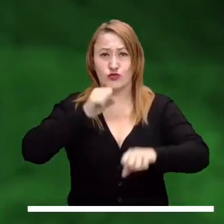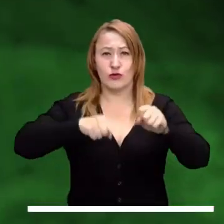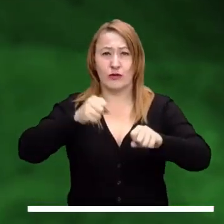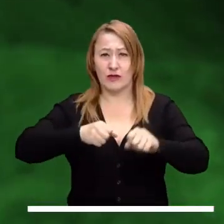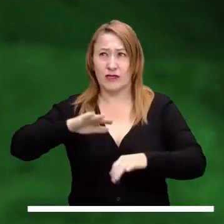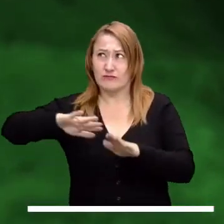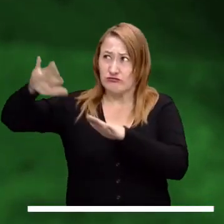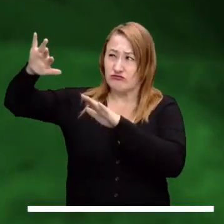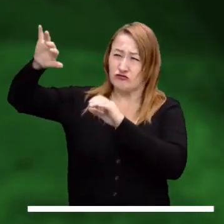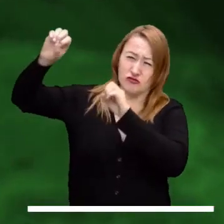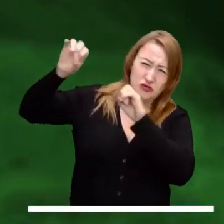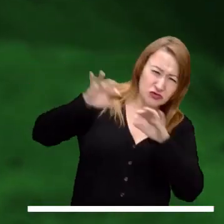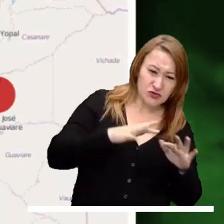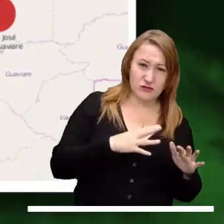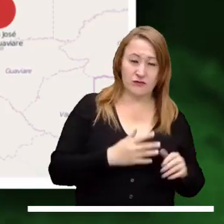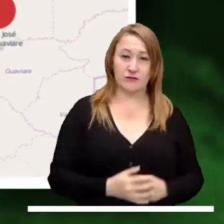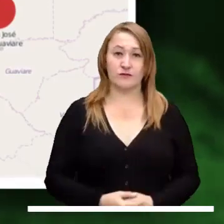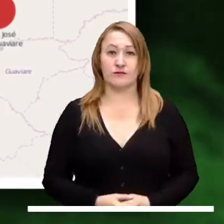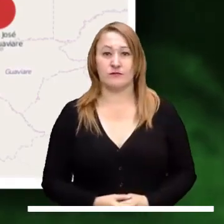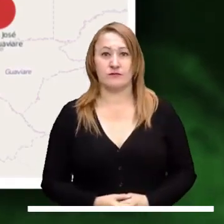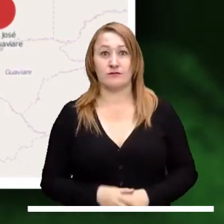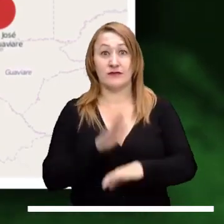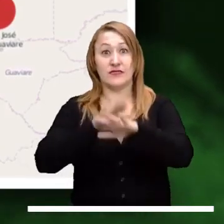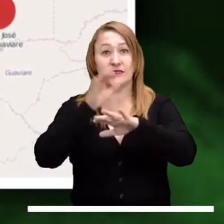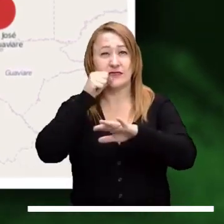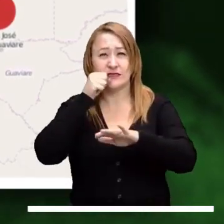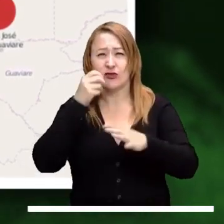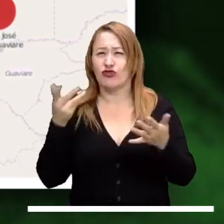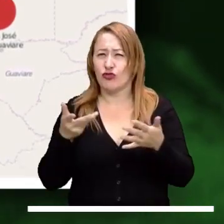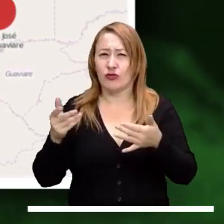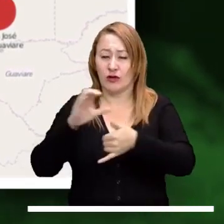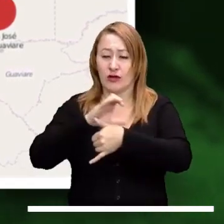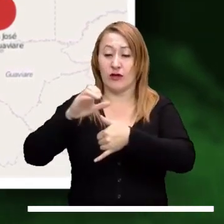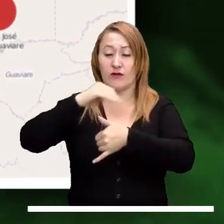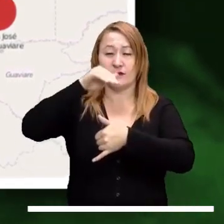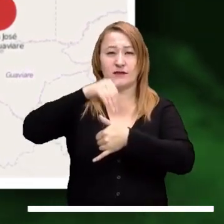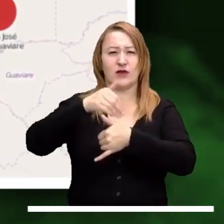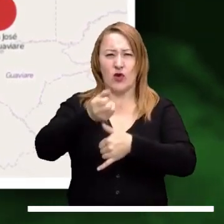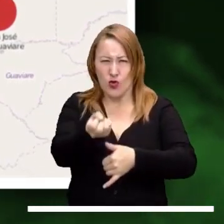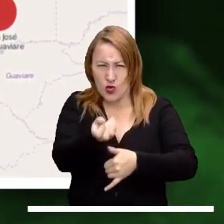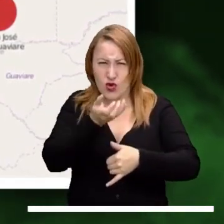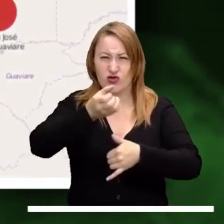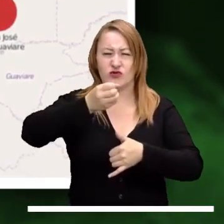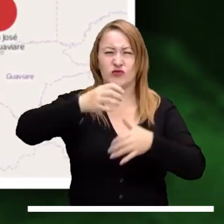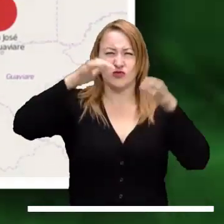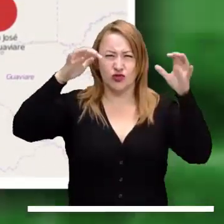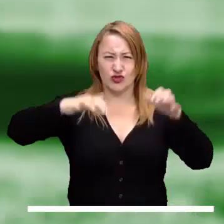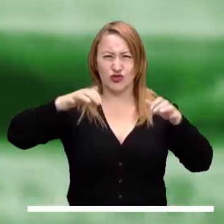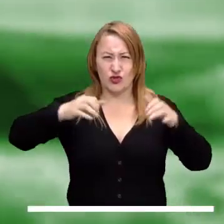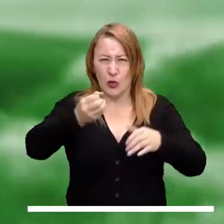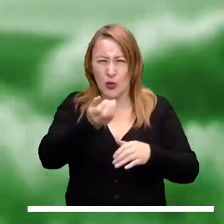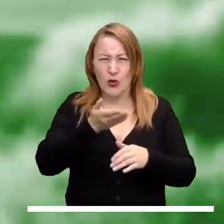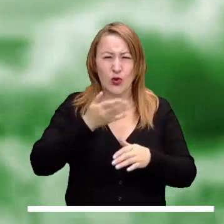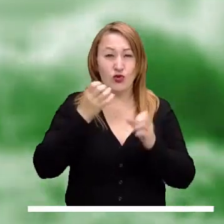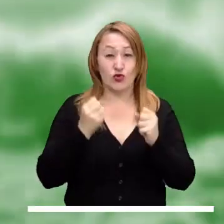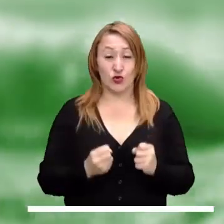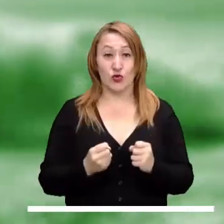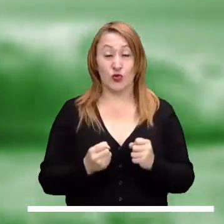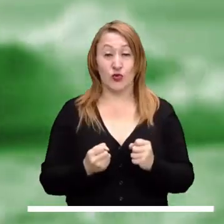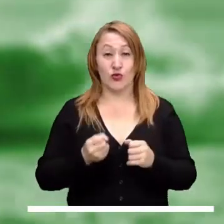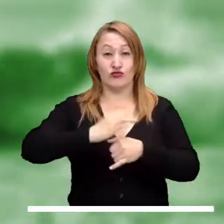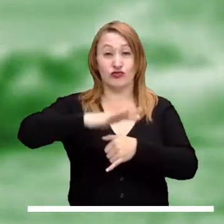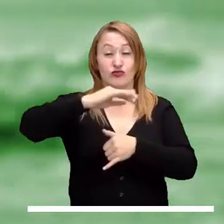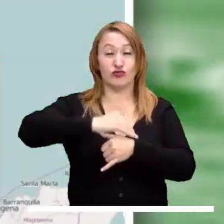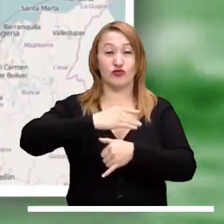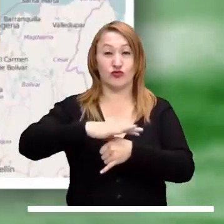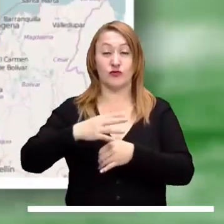Andes y en los departamentos de Meta y Caquetá, se estima alerta roja por probabilidad de deslizamientos de tierra. Alerta naranja en el